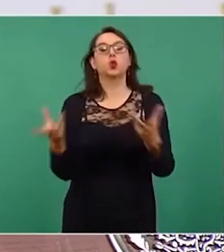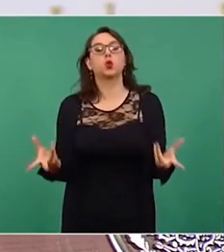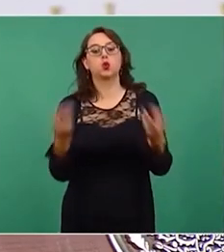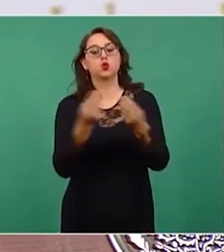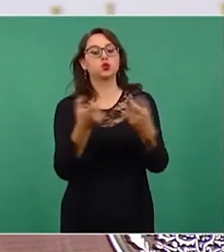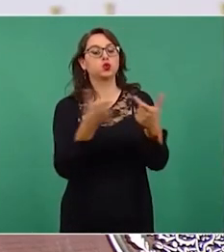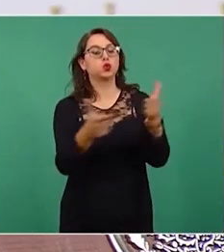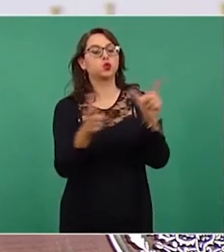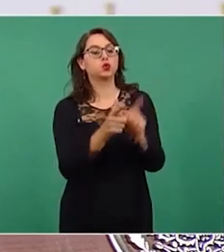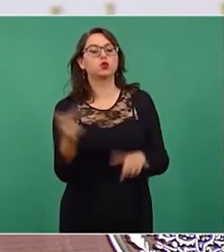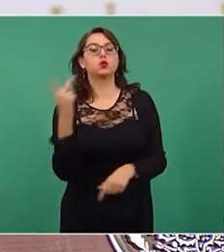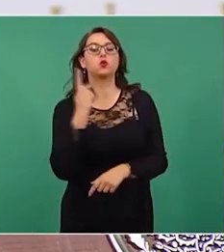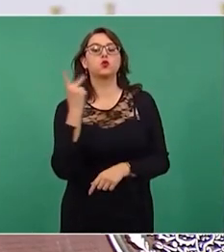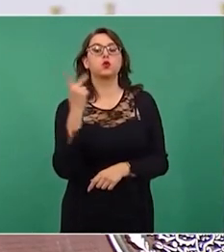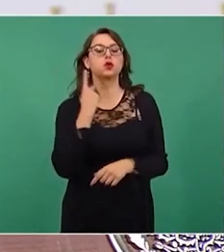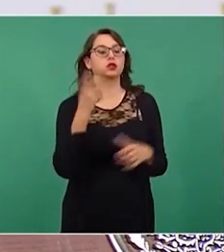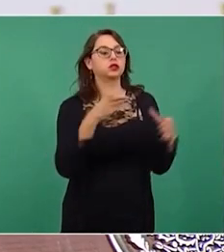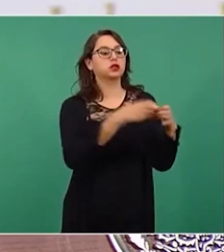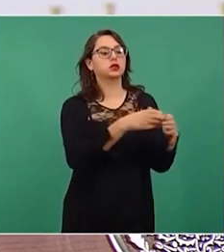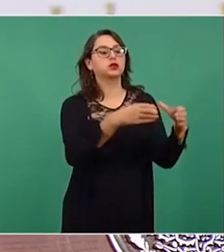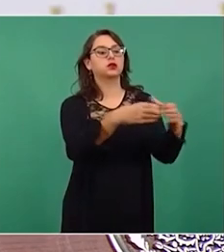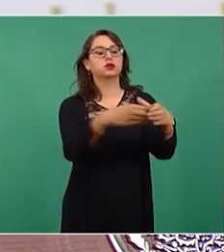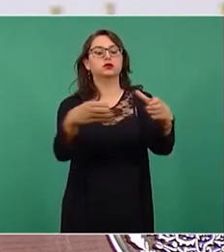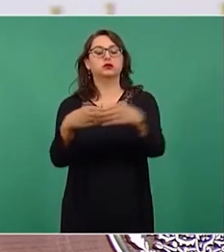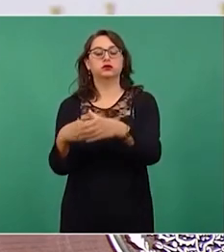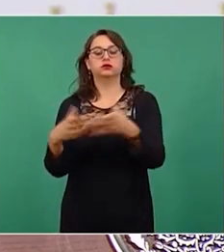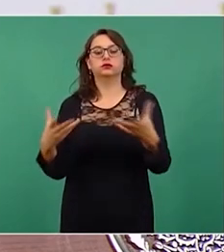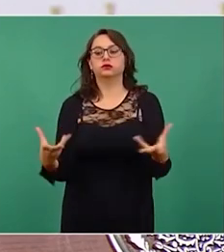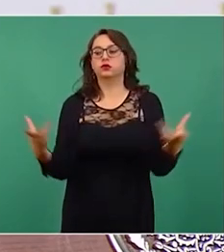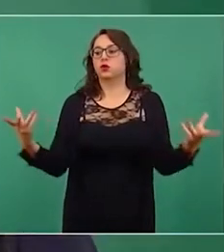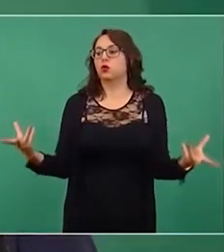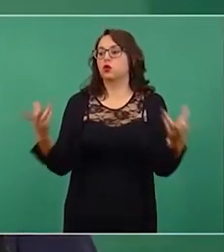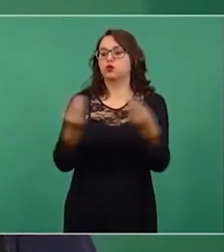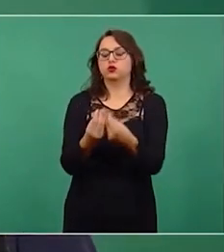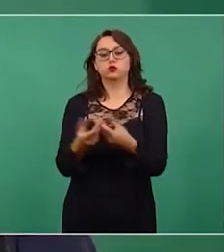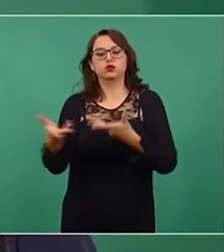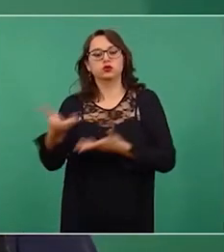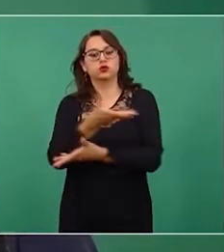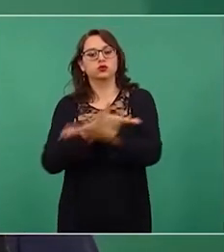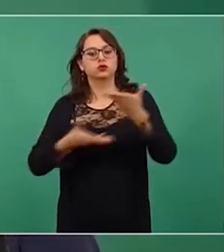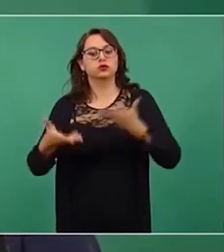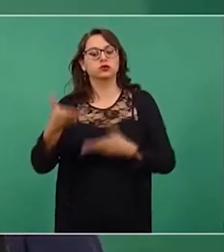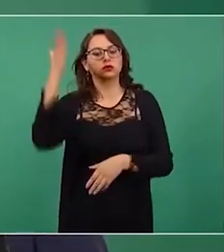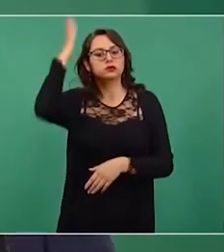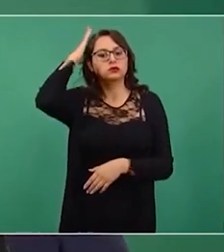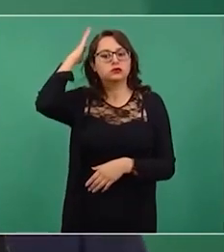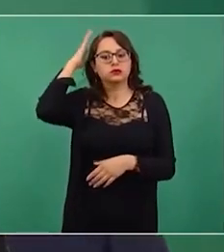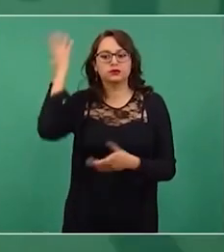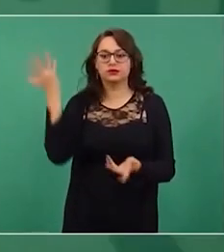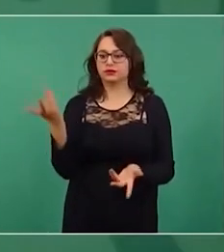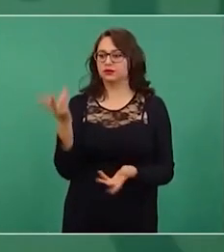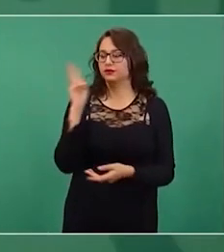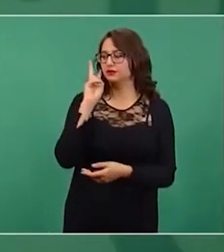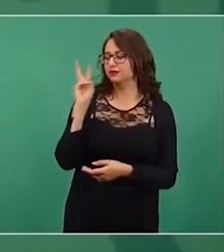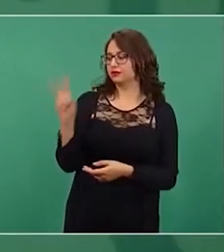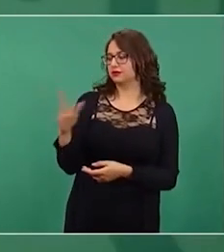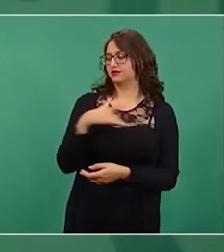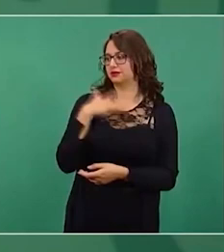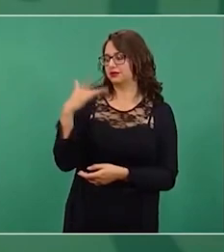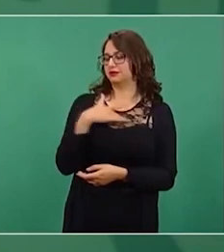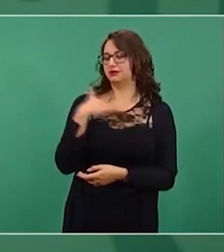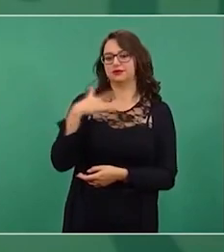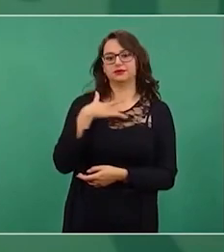Una vergüenza, imagínense, lo que pensaría el general